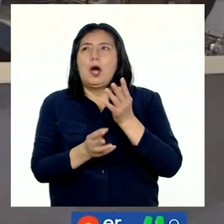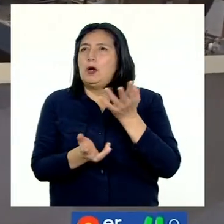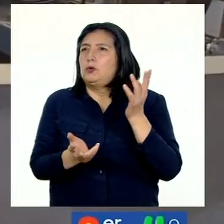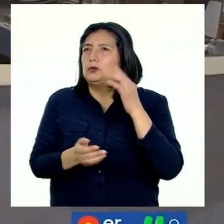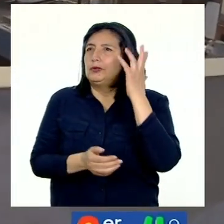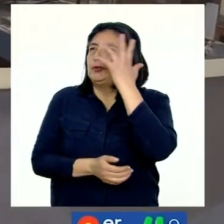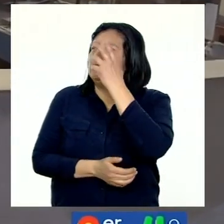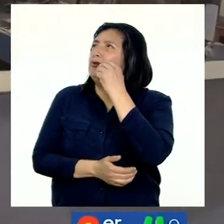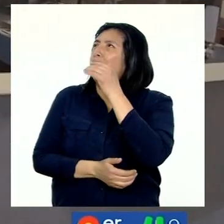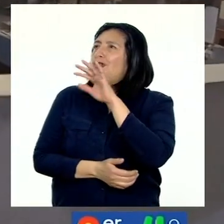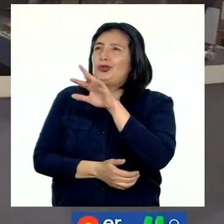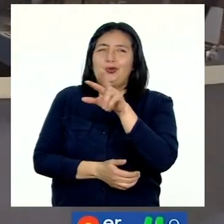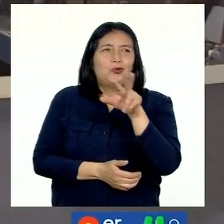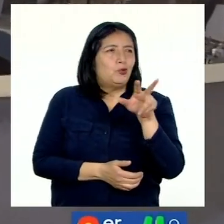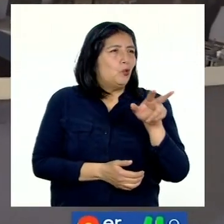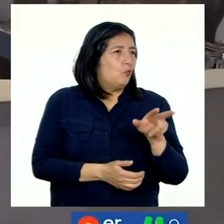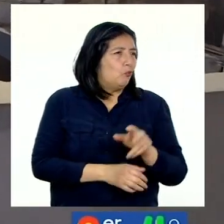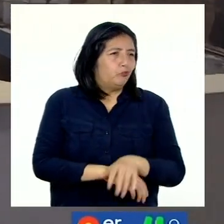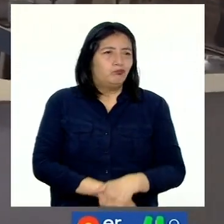¡Qué lindo!